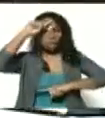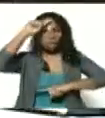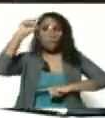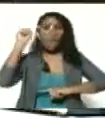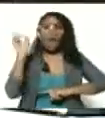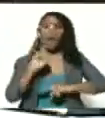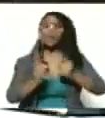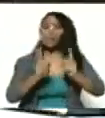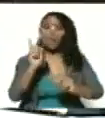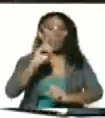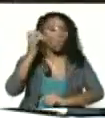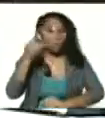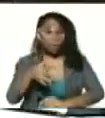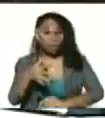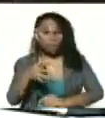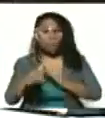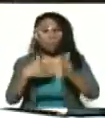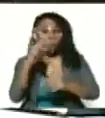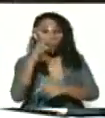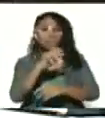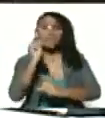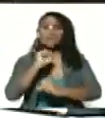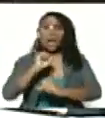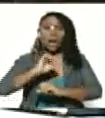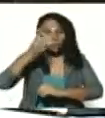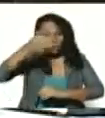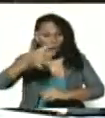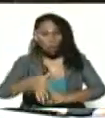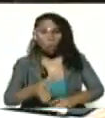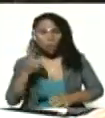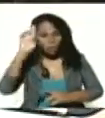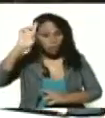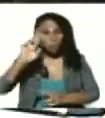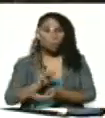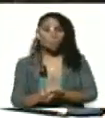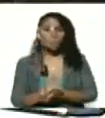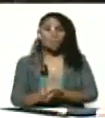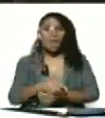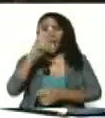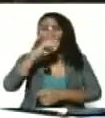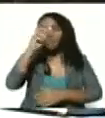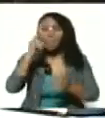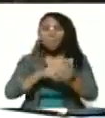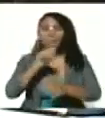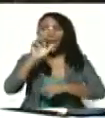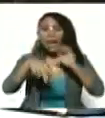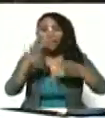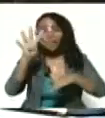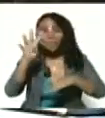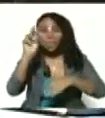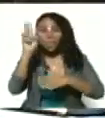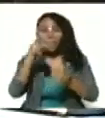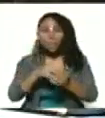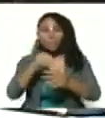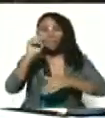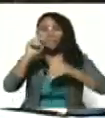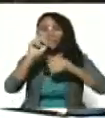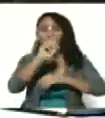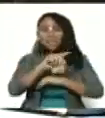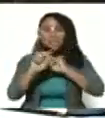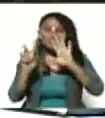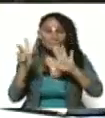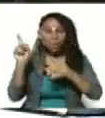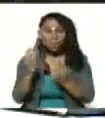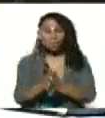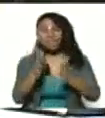creen esto. Lo mismo buscaron con Venezuela en el año 2014, en el año 2017. Una gran conmoción.